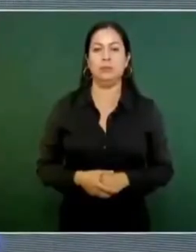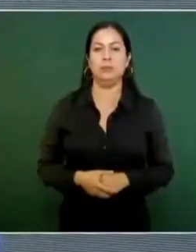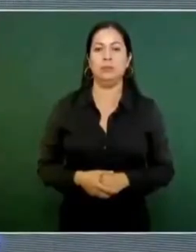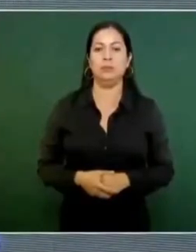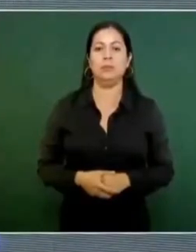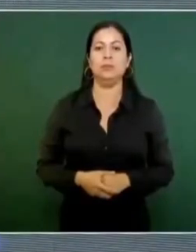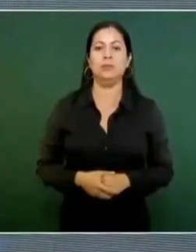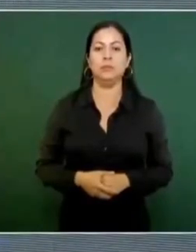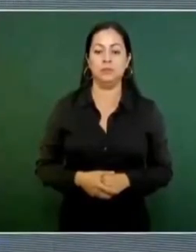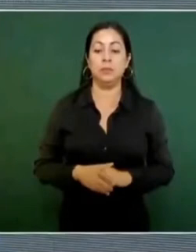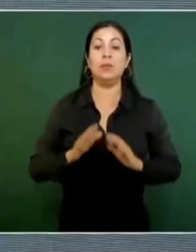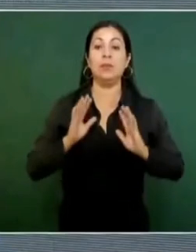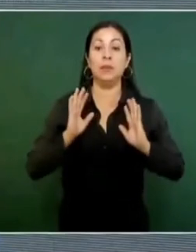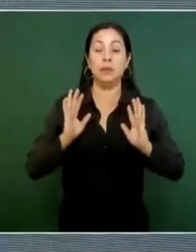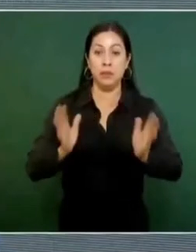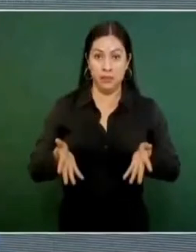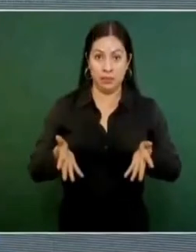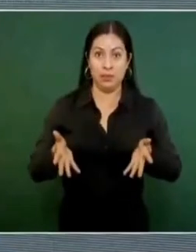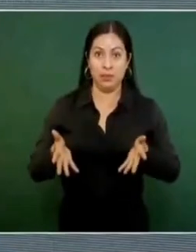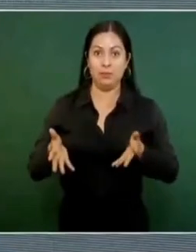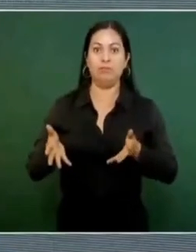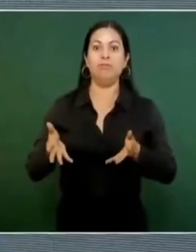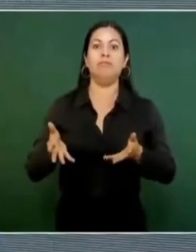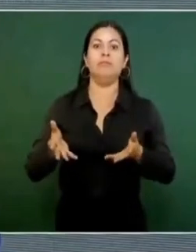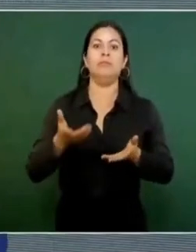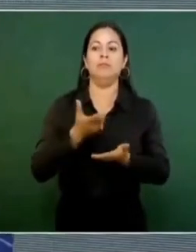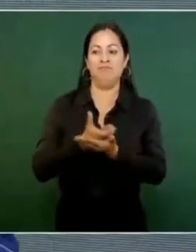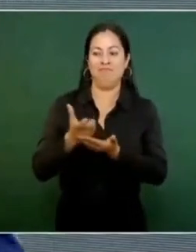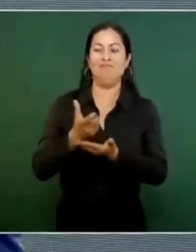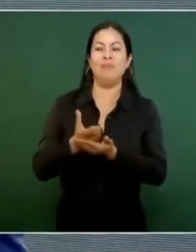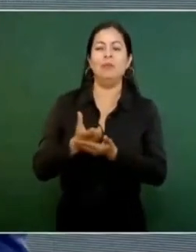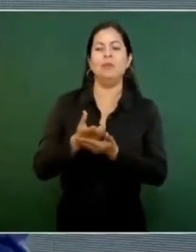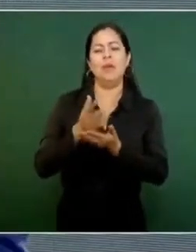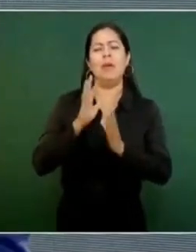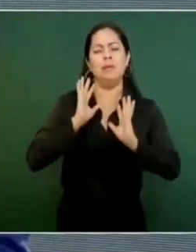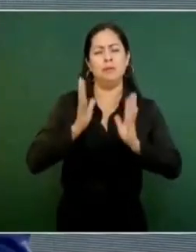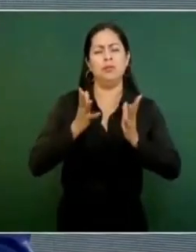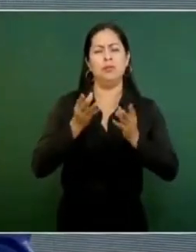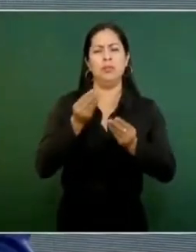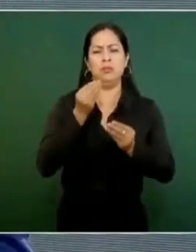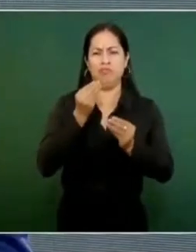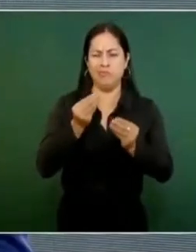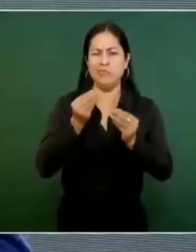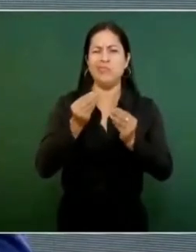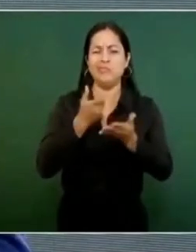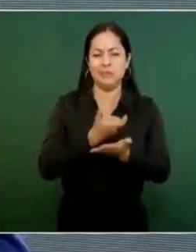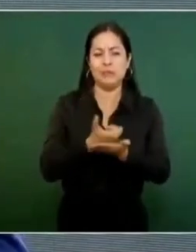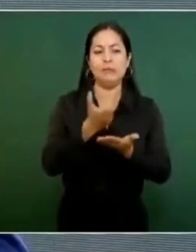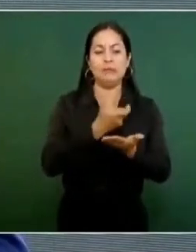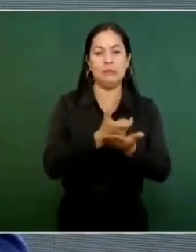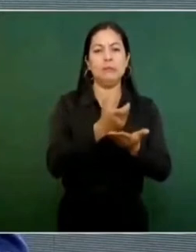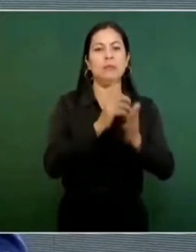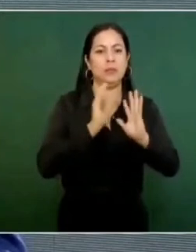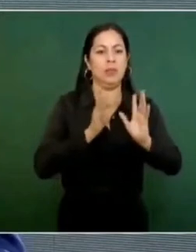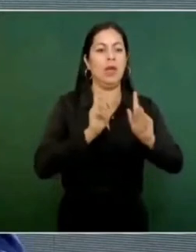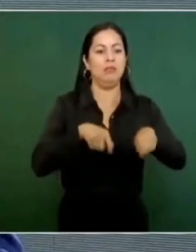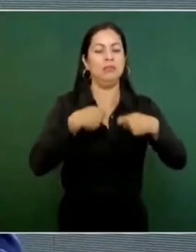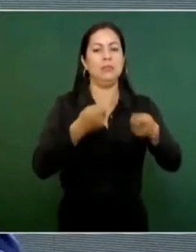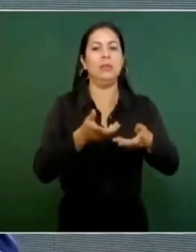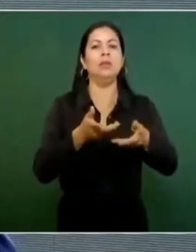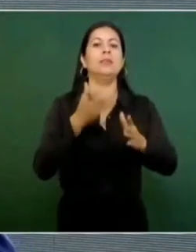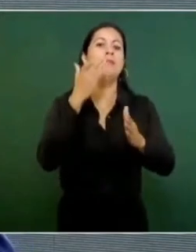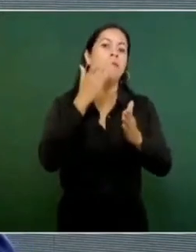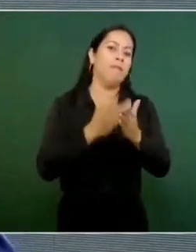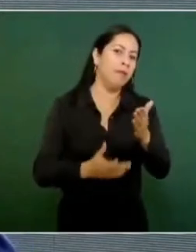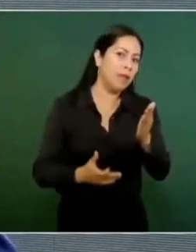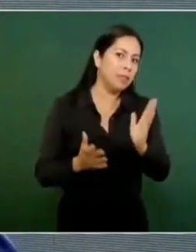Ya en muchos casos ya se entregaron. Si hay algún rezago va a